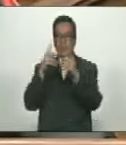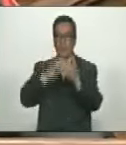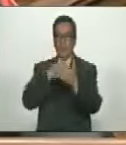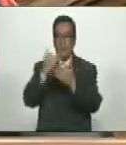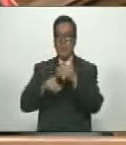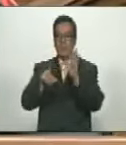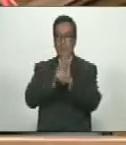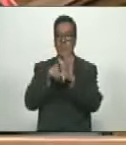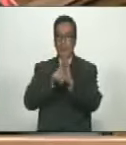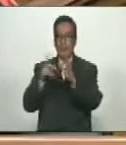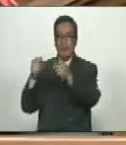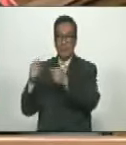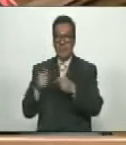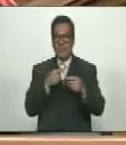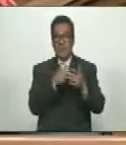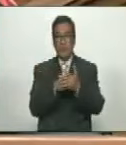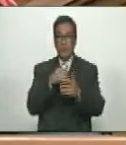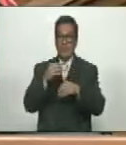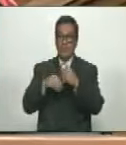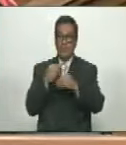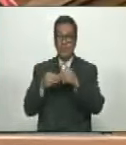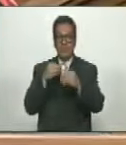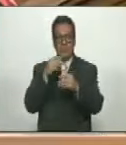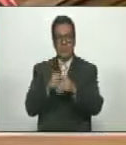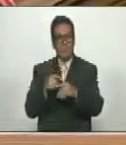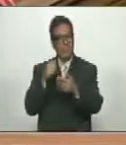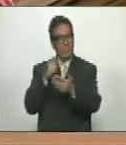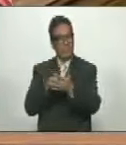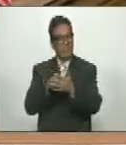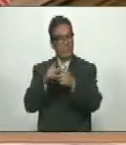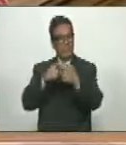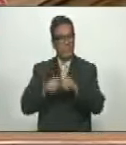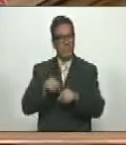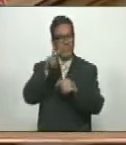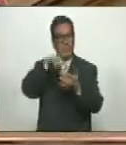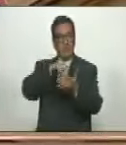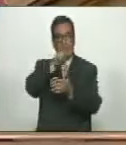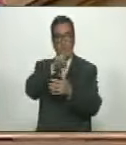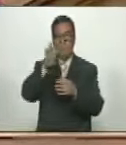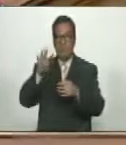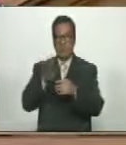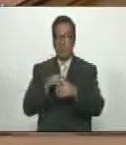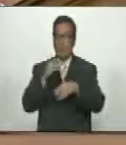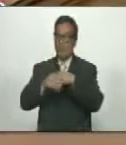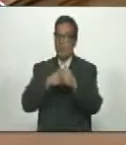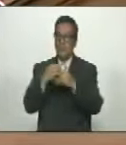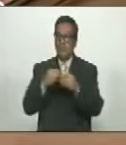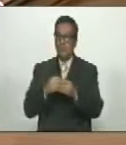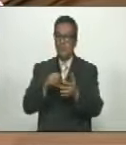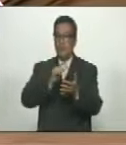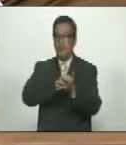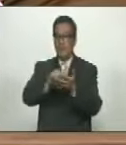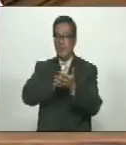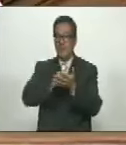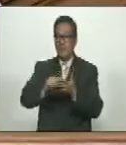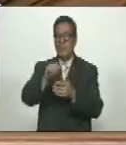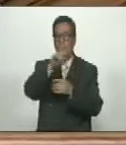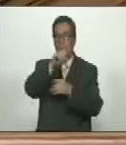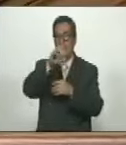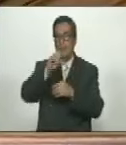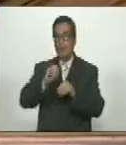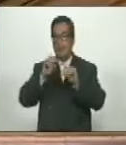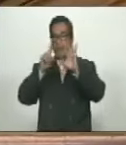Proyecto De Ley De Presupuesto Para El Ejercicio Económico Financiero 2024 De Conformidad Con Lo Establecido En El Artículo